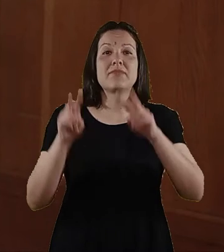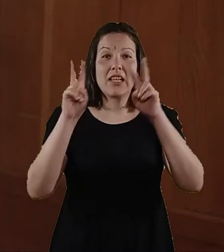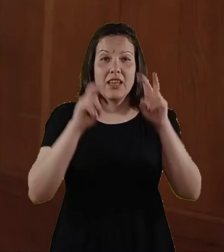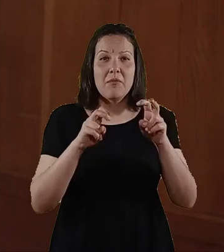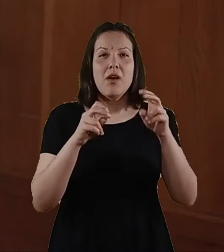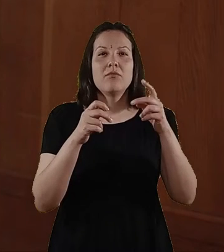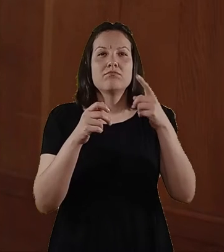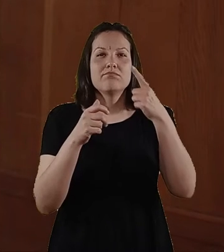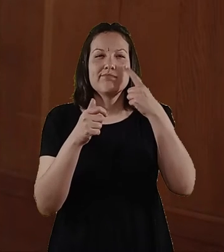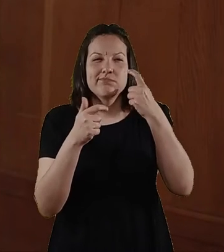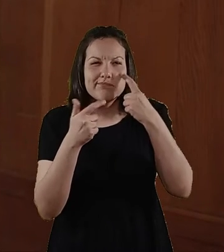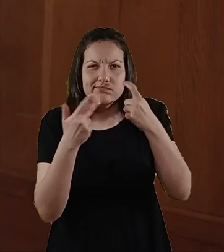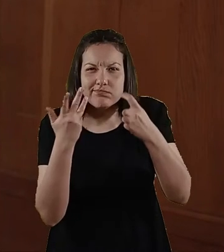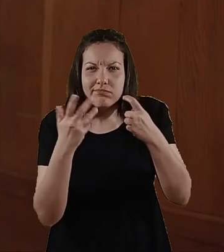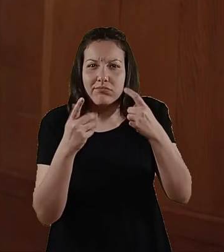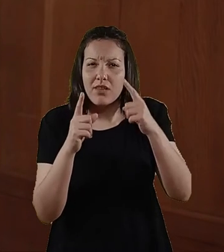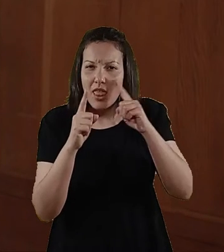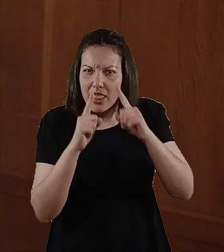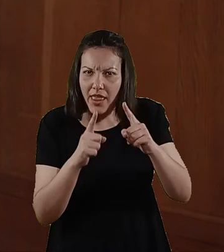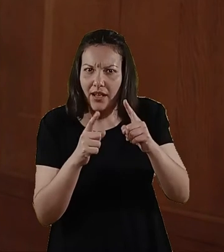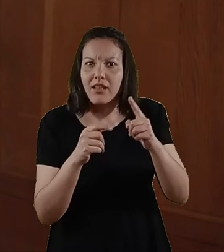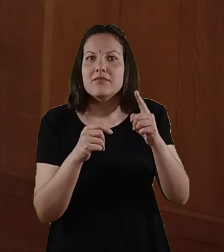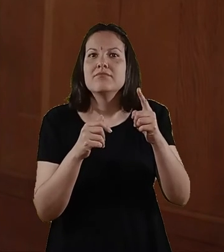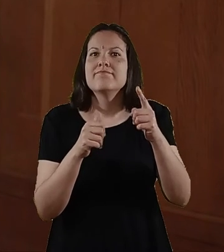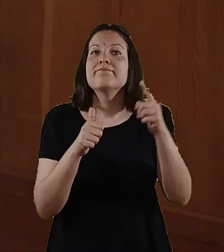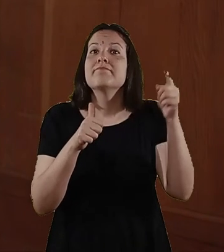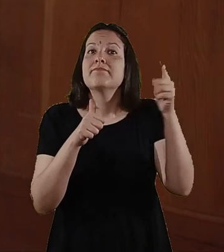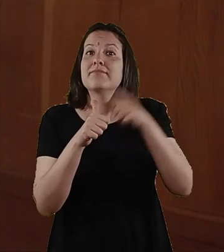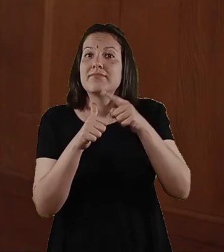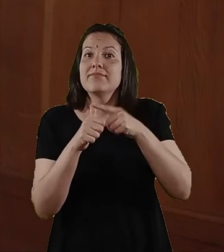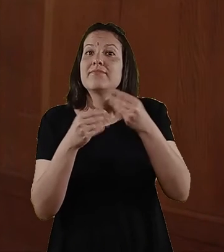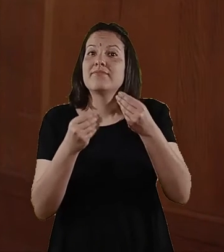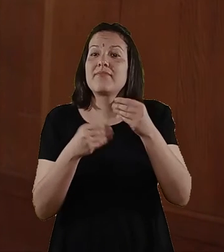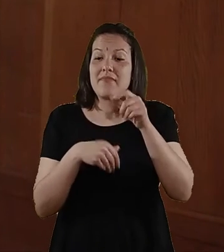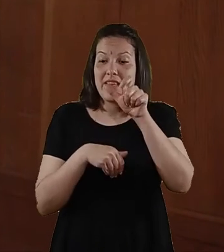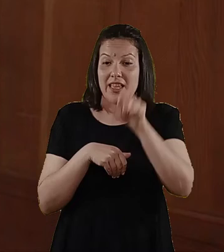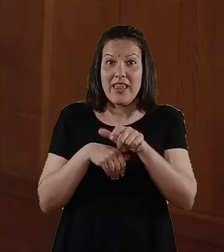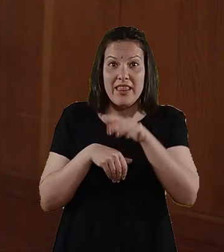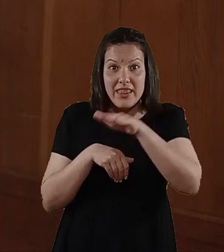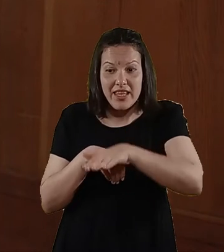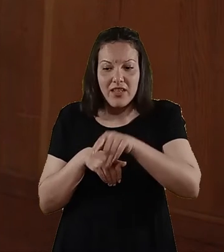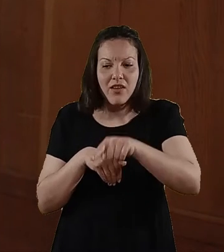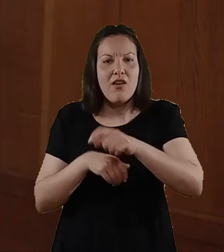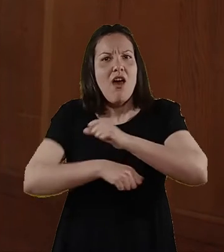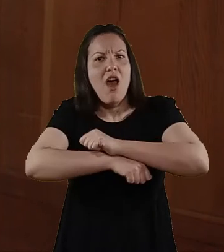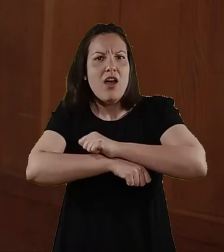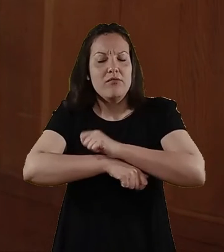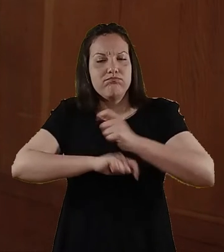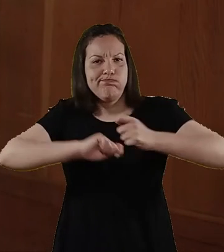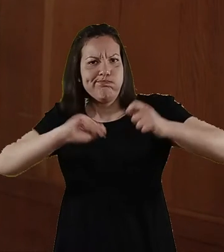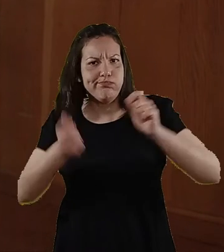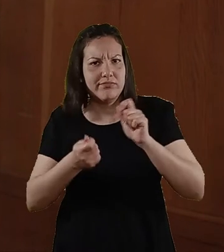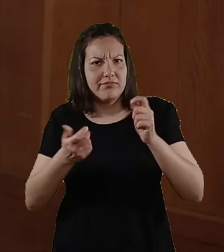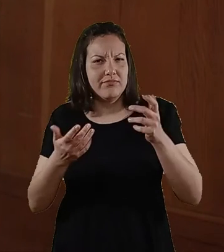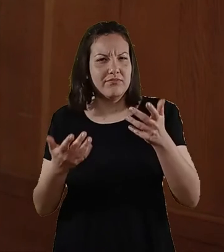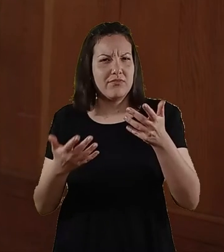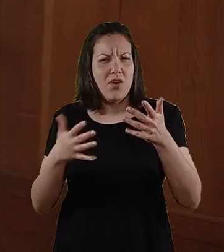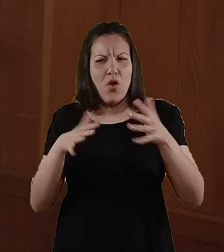¿Cuáles los cambios actitudinales